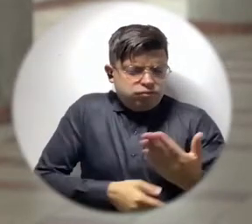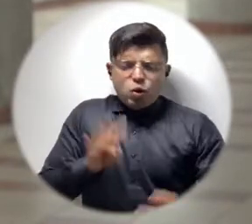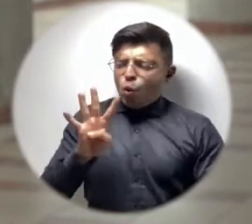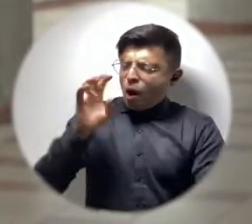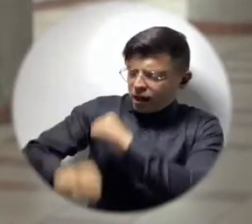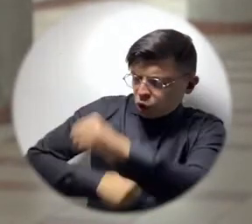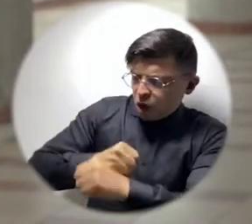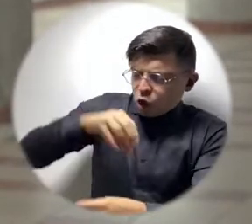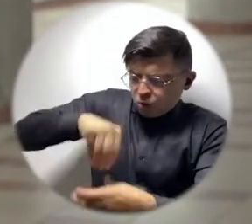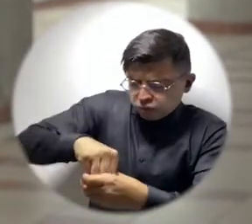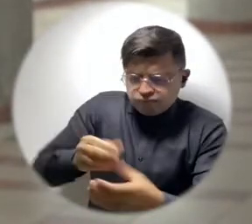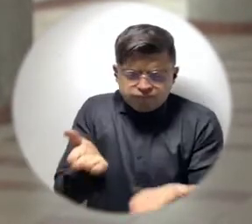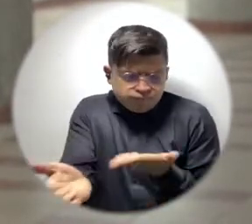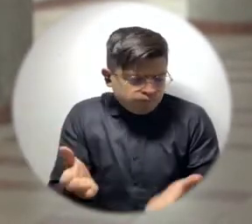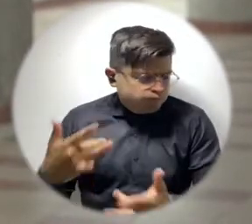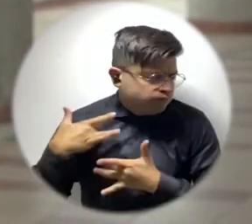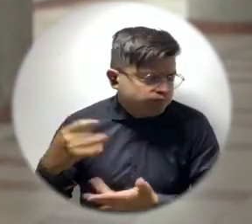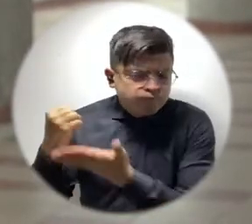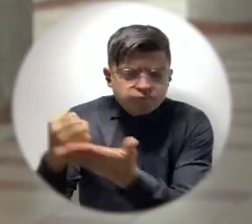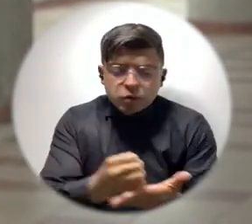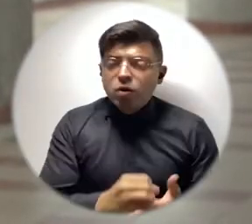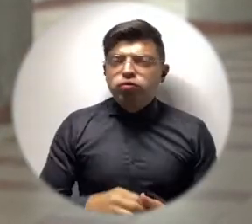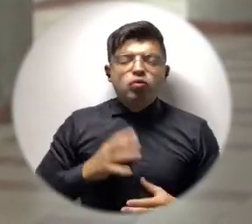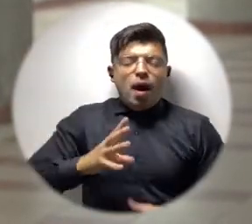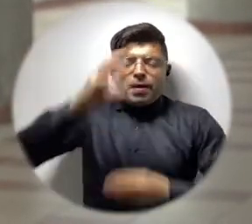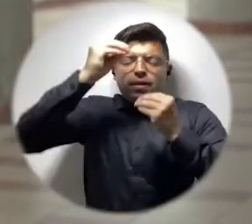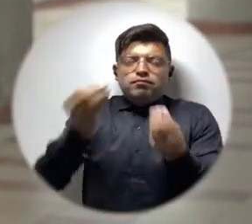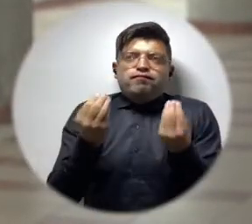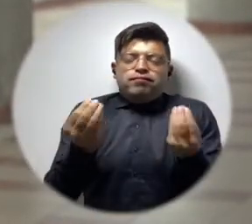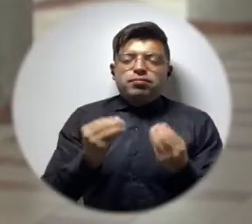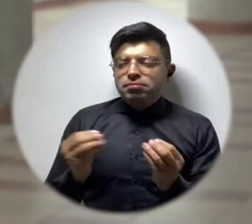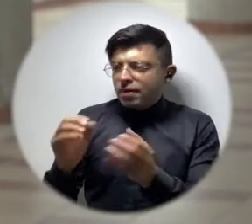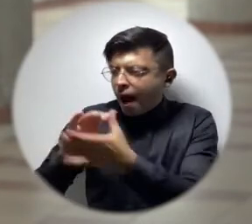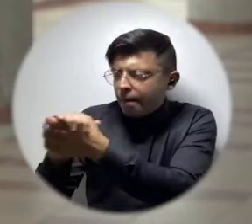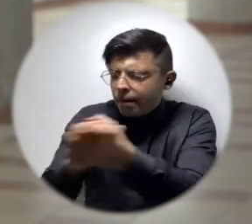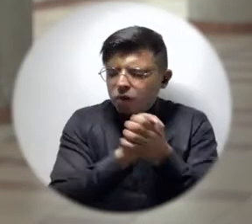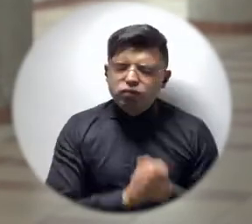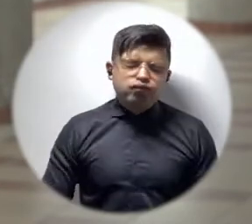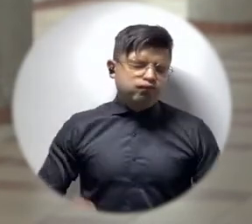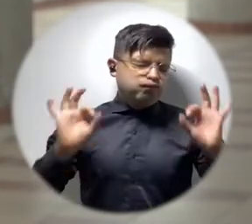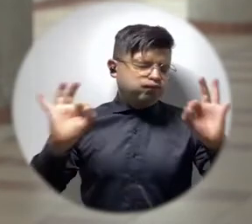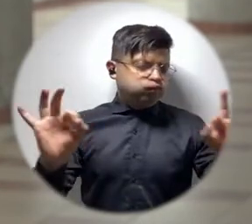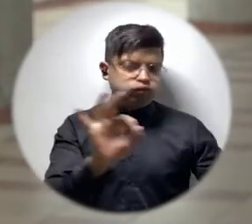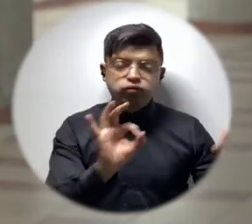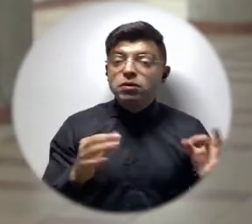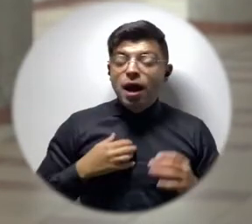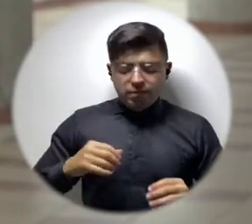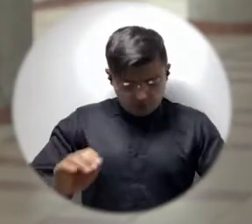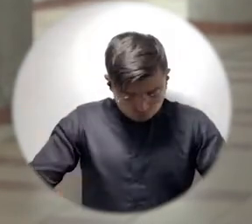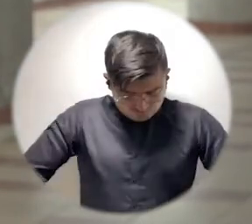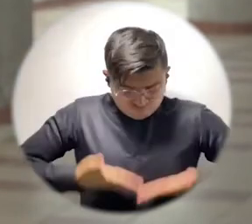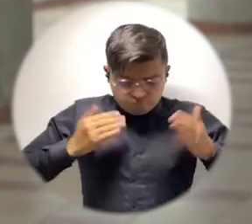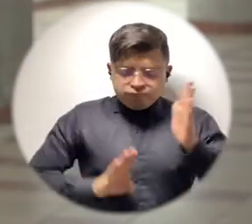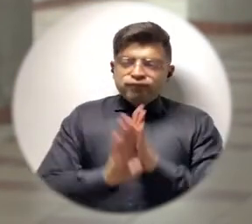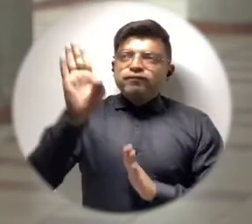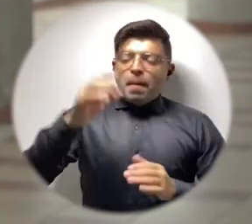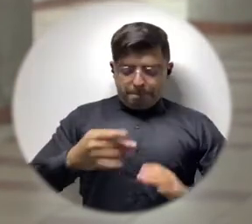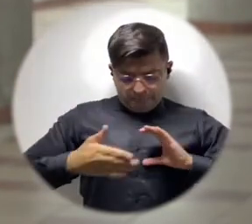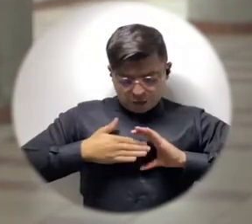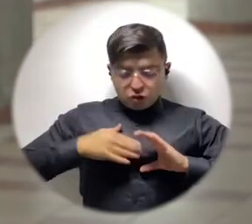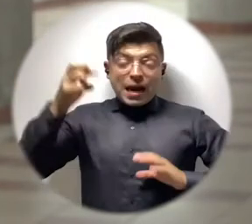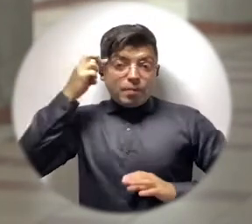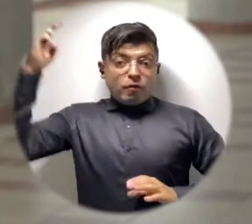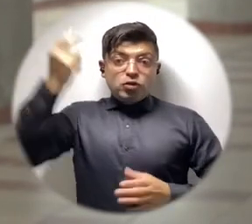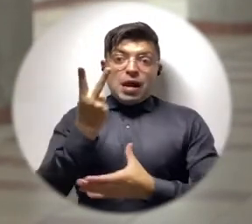compartir todo este tiempo, cuatro años en el voluntariado, en el que aprendí mucho, en el que hice grandes amistades y al que le de un crecimiento